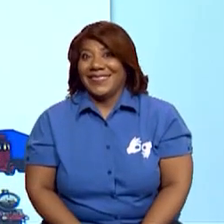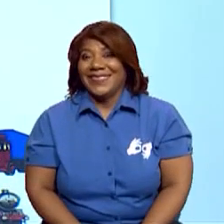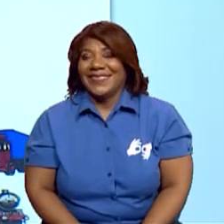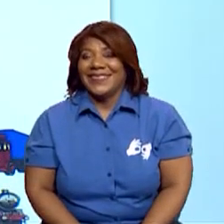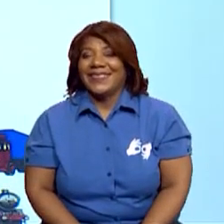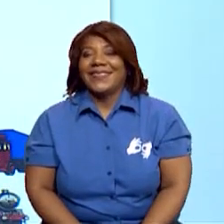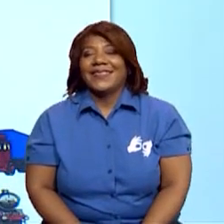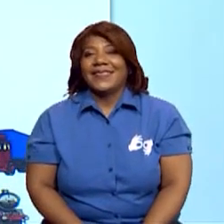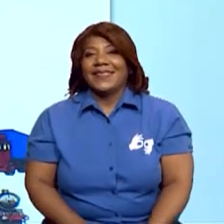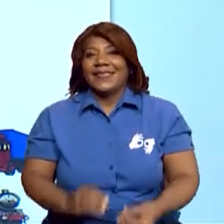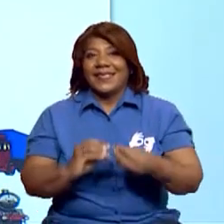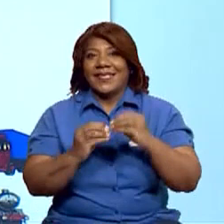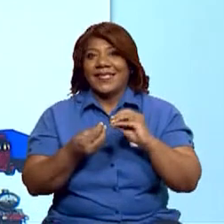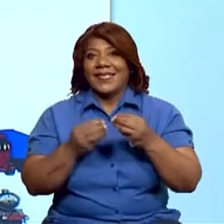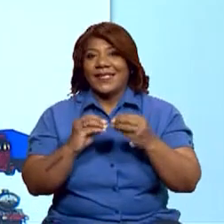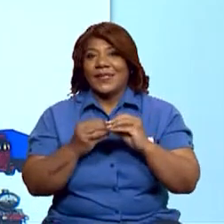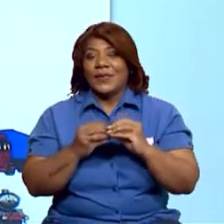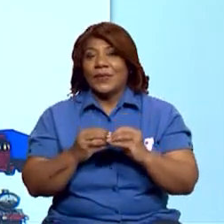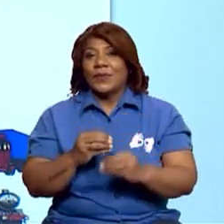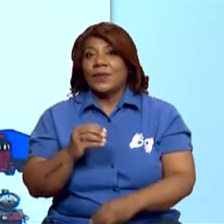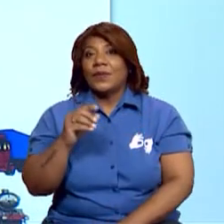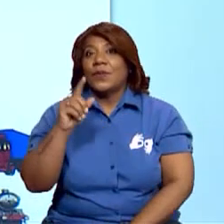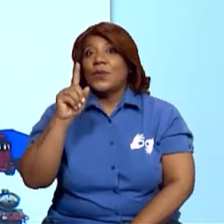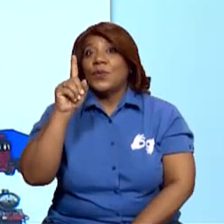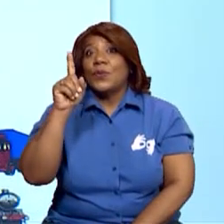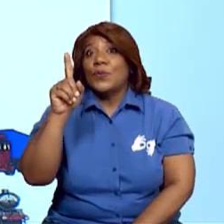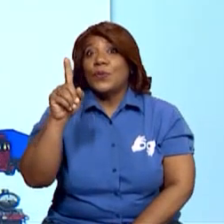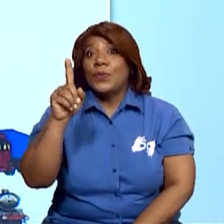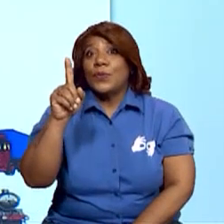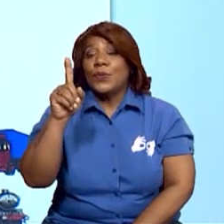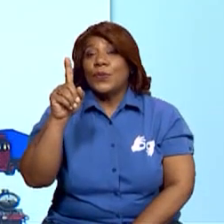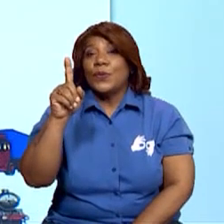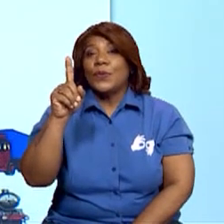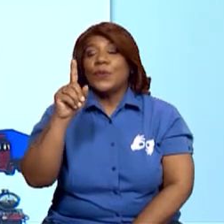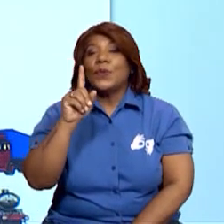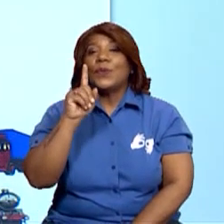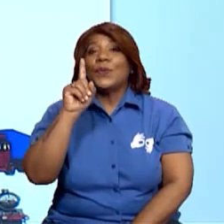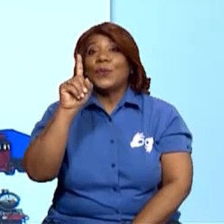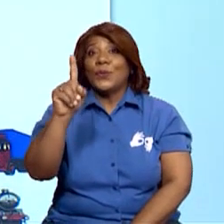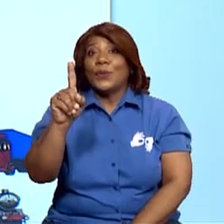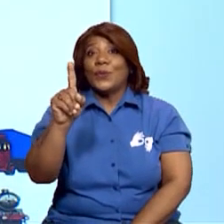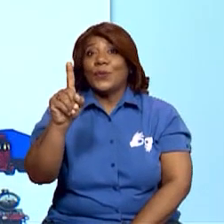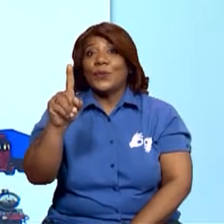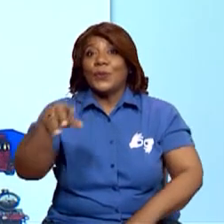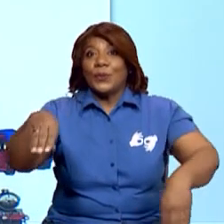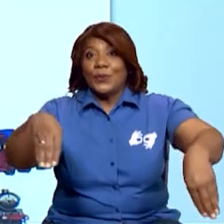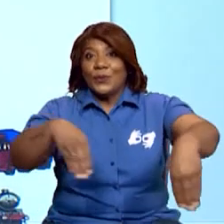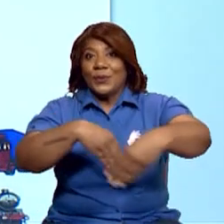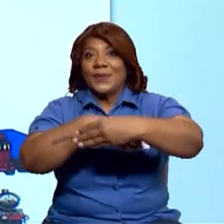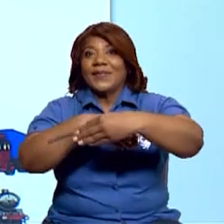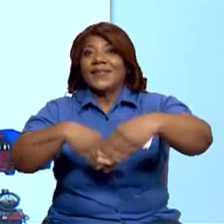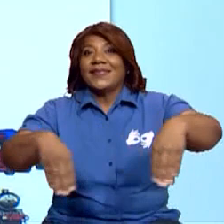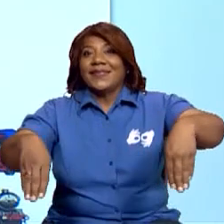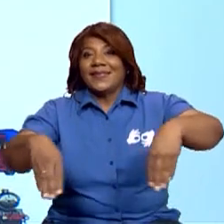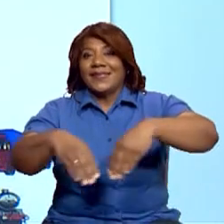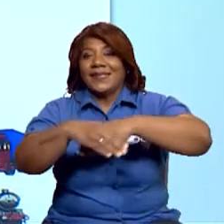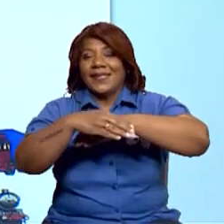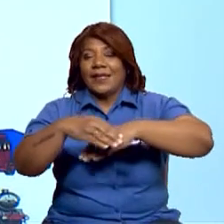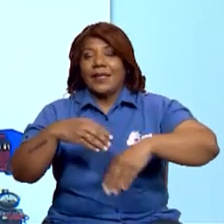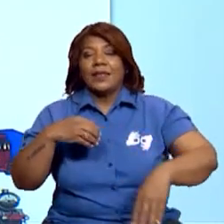A ver entonces, ¿qué sería ese medio de transporte? El número uno, ¿verdad?